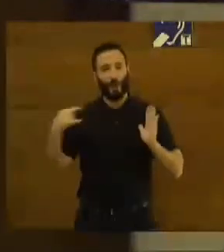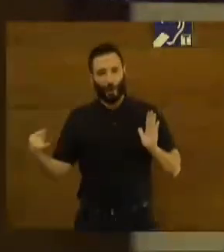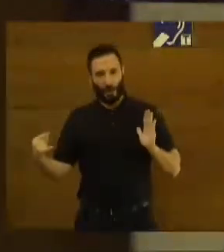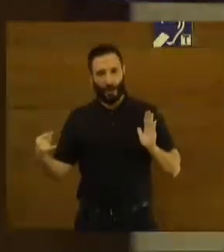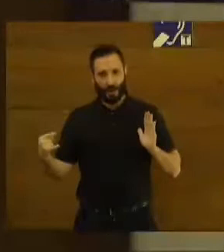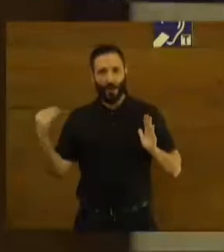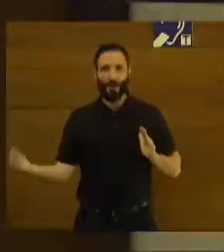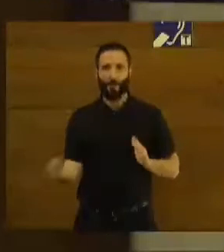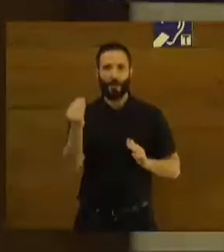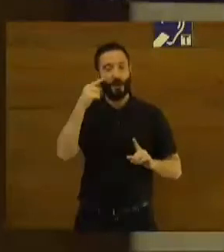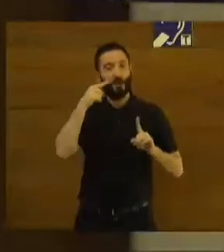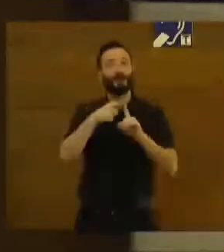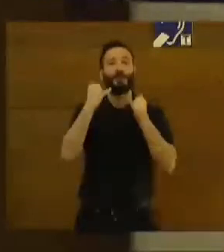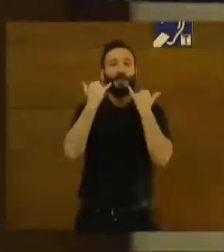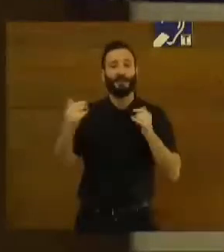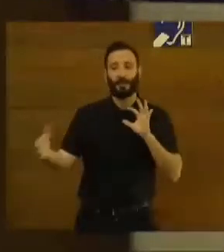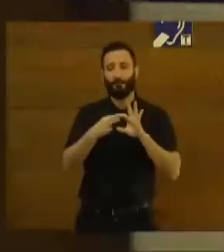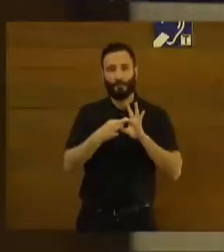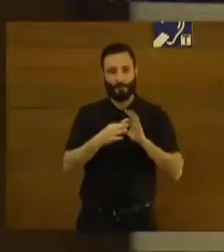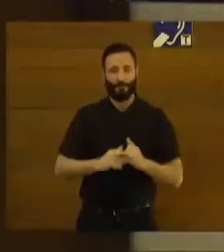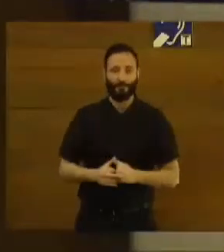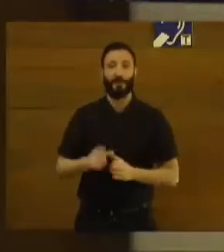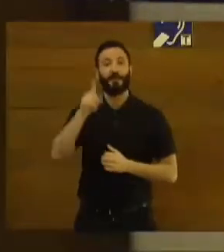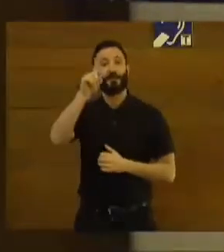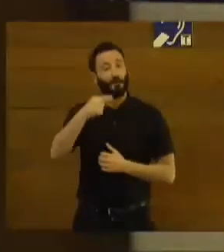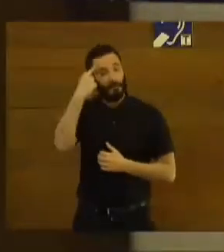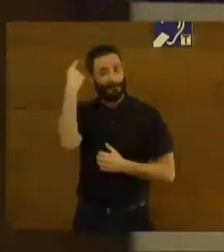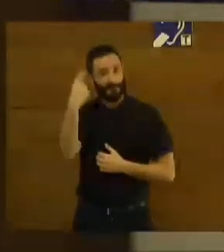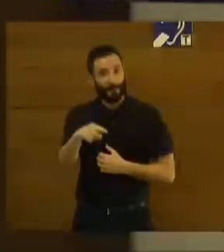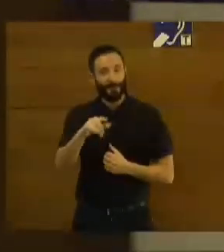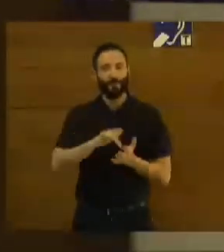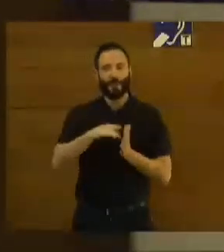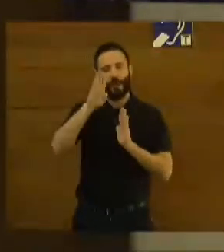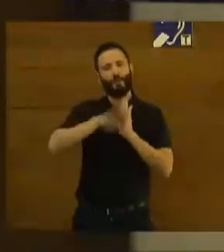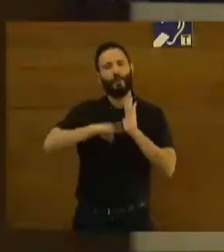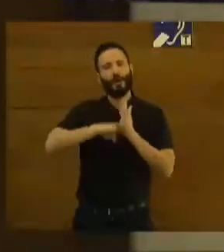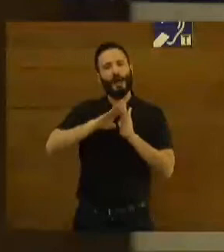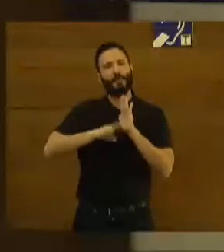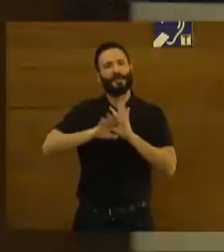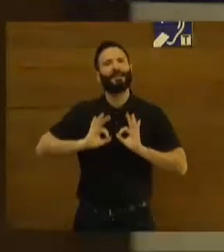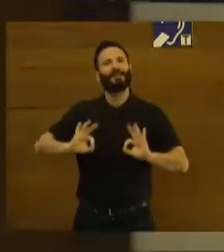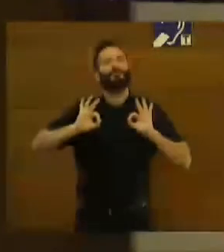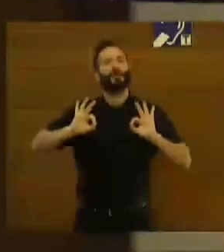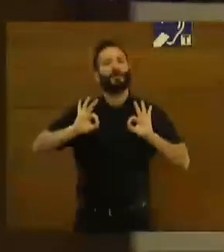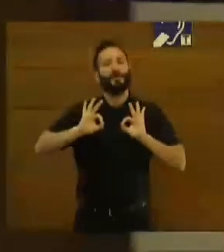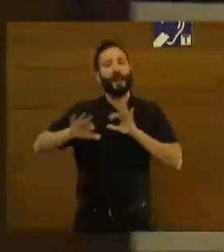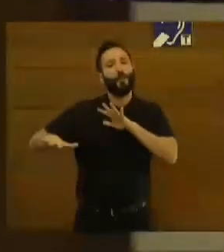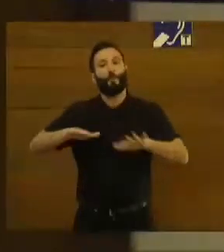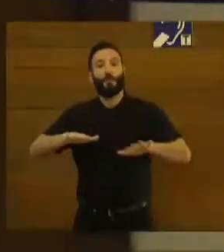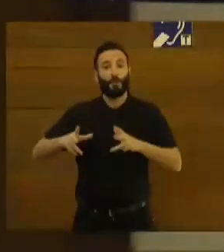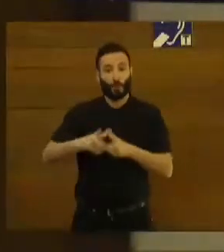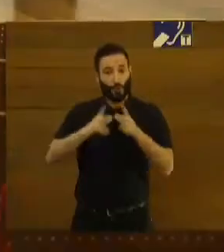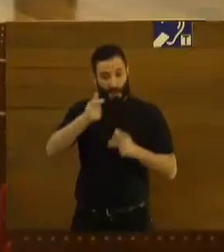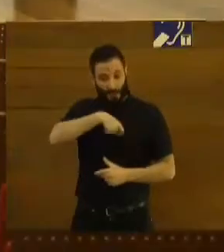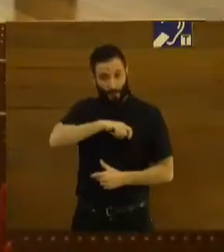el ámbito de la energía. También, como sabéis, desarrolla programas de acción social, tanto en el ámbito nacional